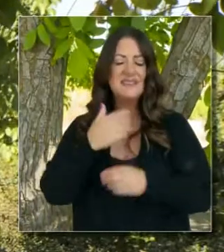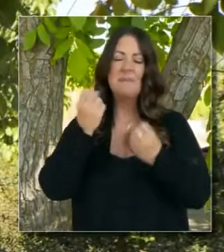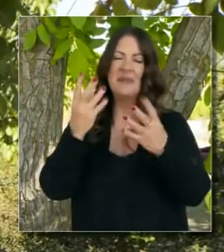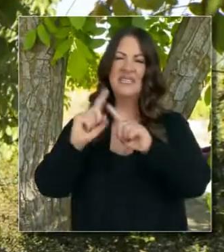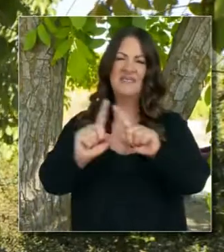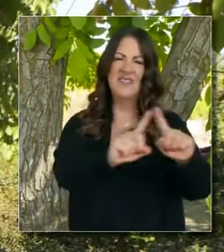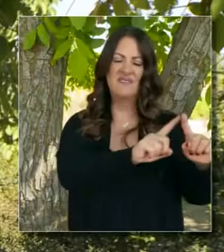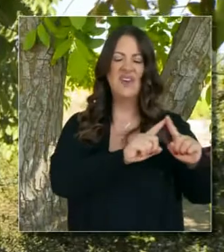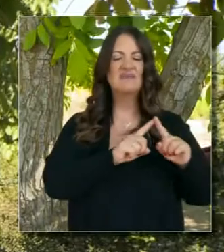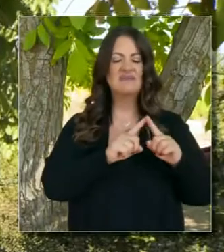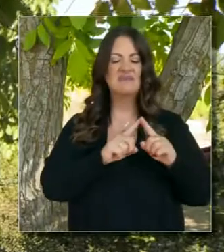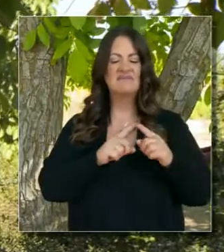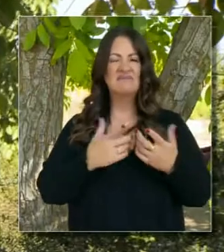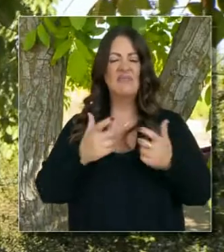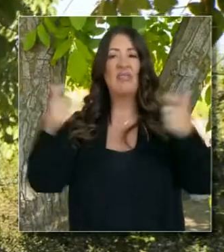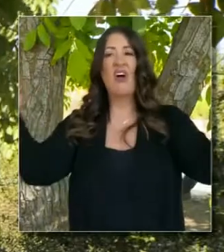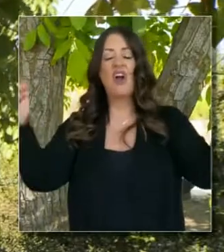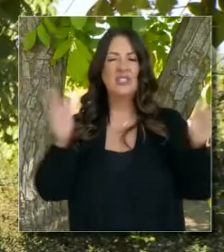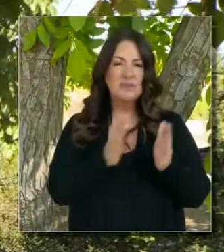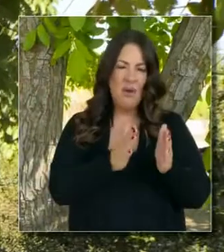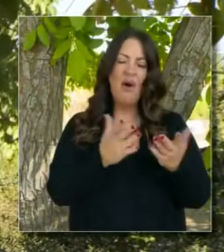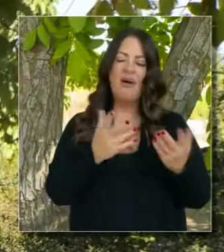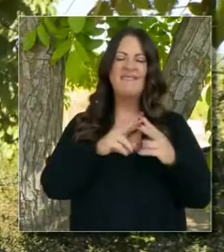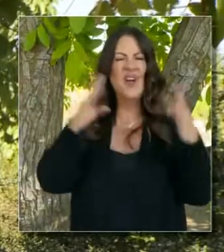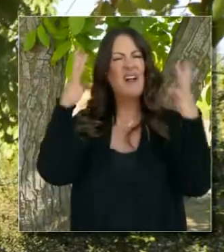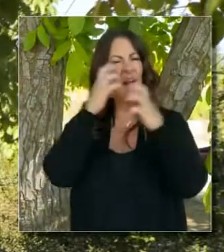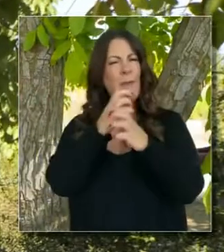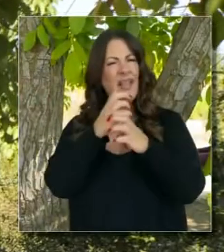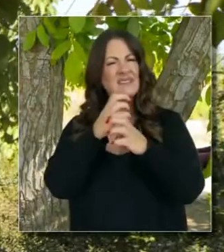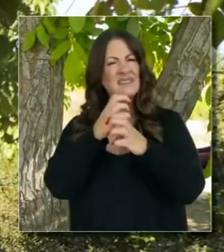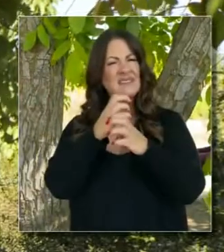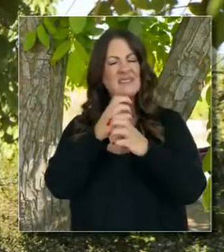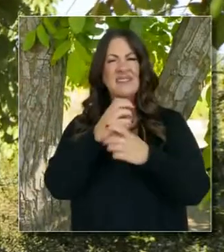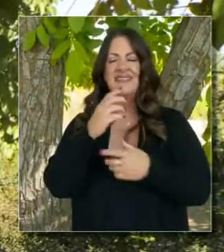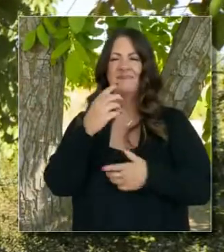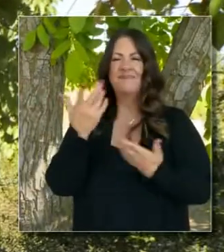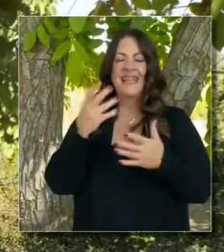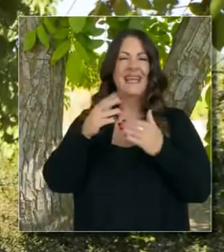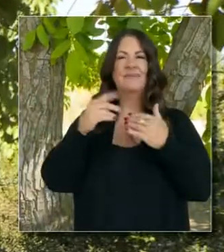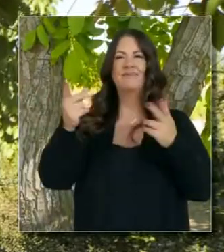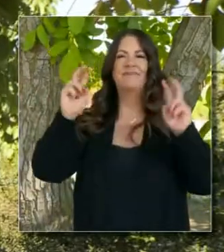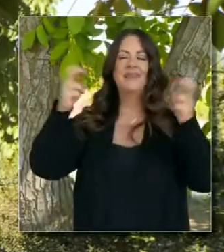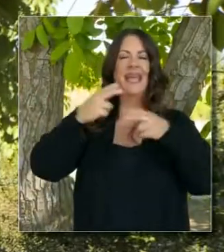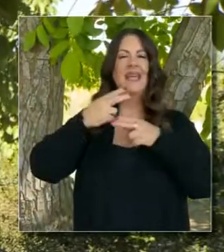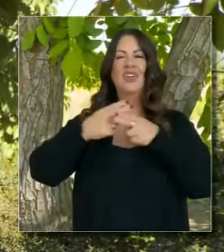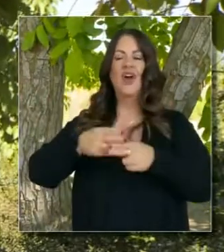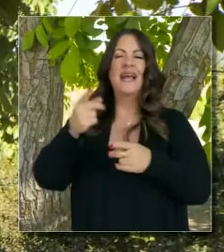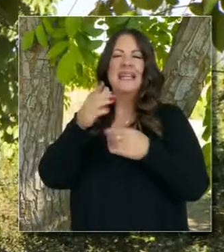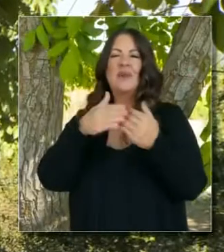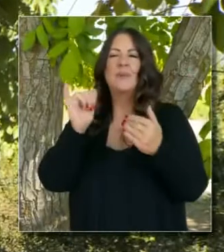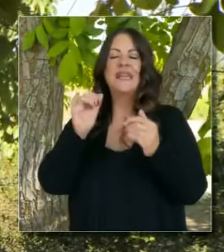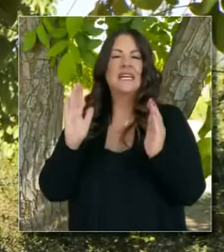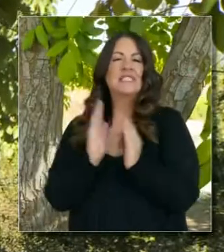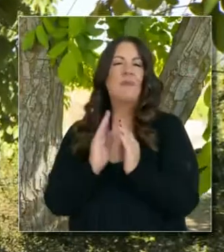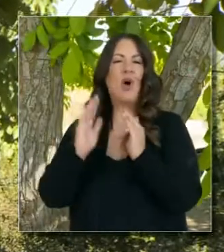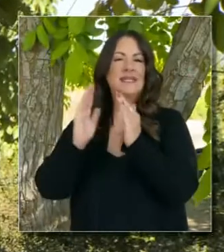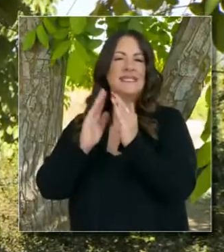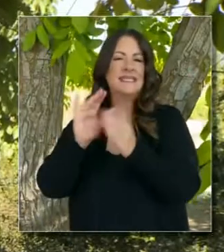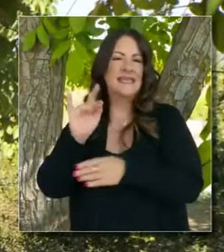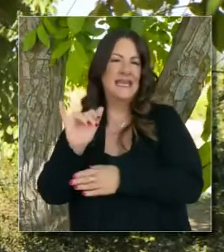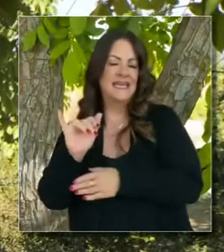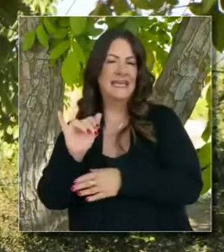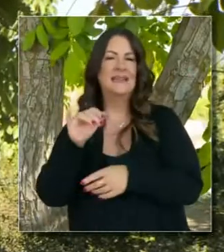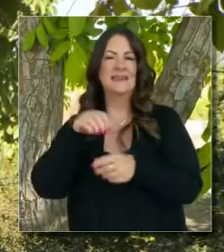que posiblemente se ven impactados. Así que estamos trabajando en todas estas cosas. Es muy complejo. Son como pequeñas ciudades, pequeñas comunidades